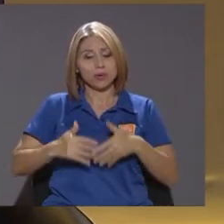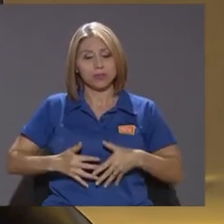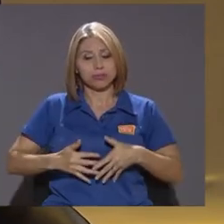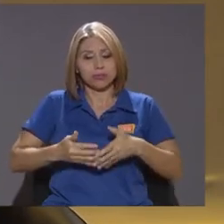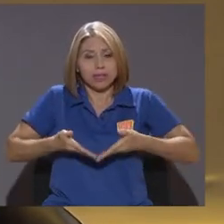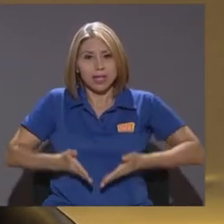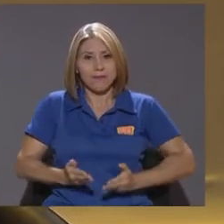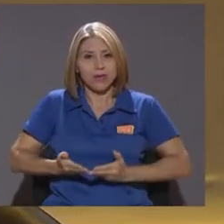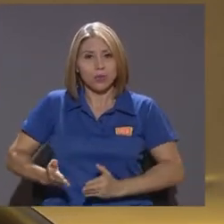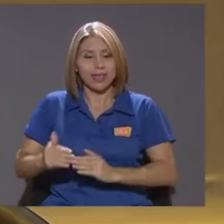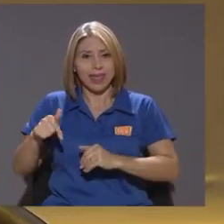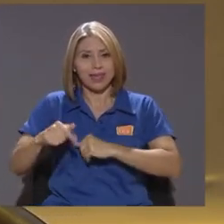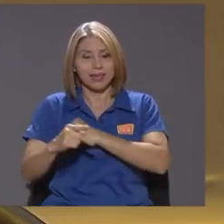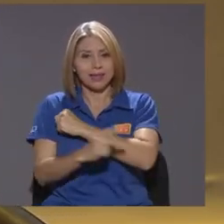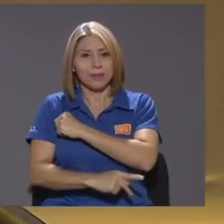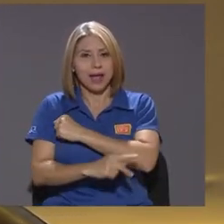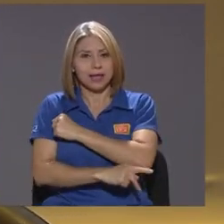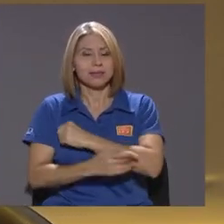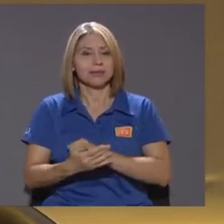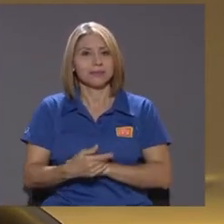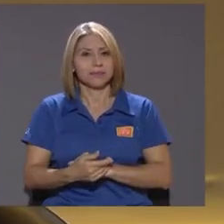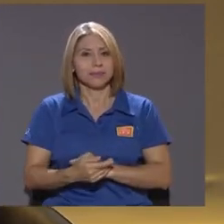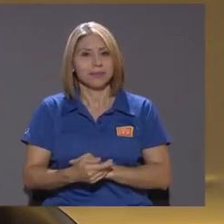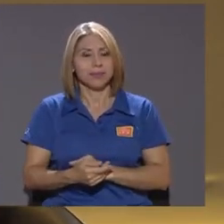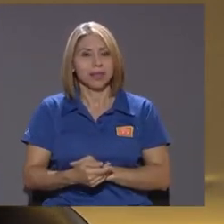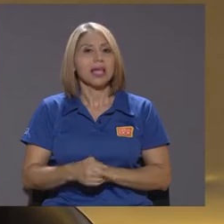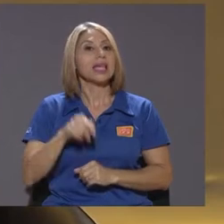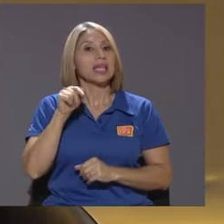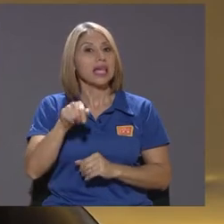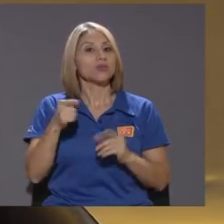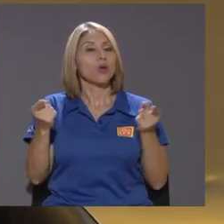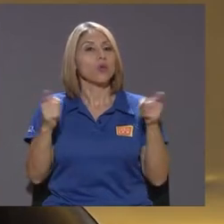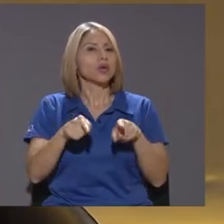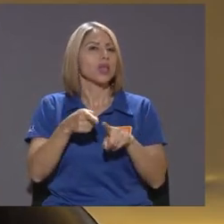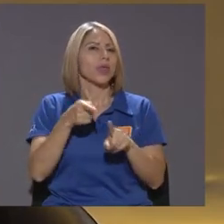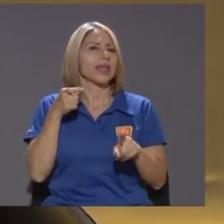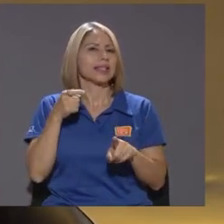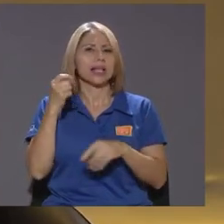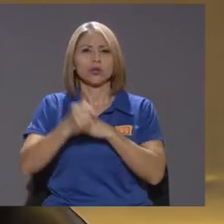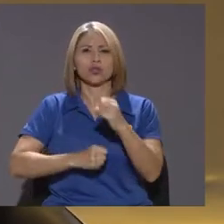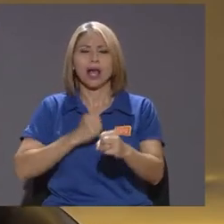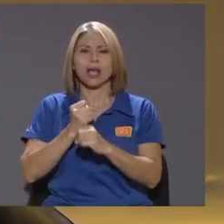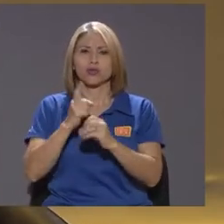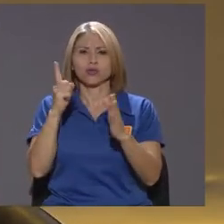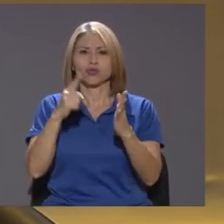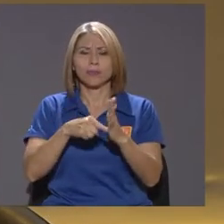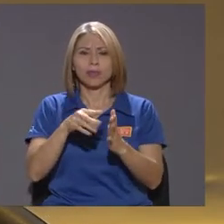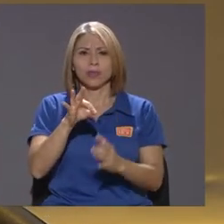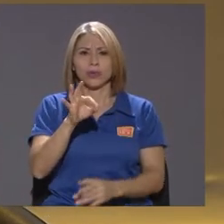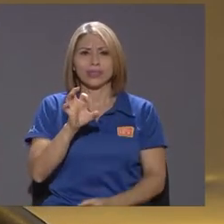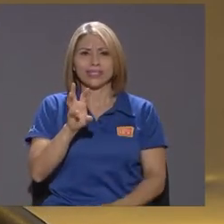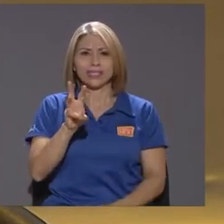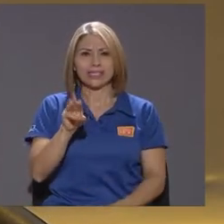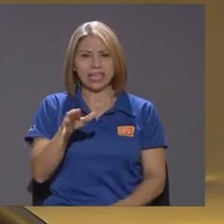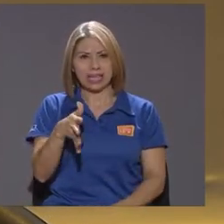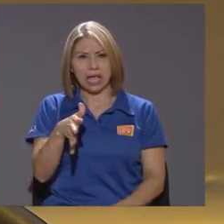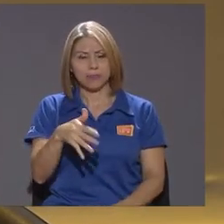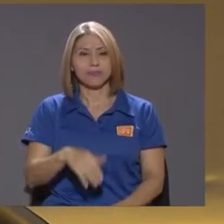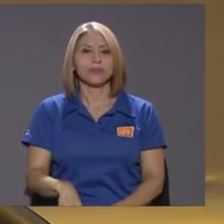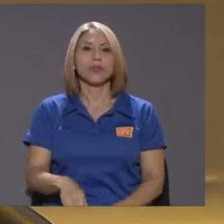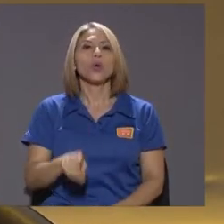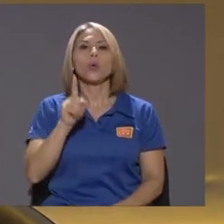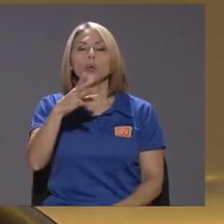y eso ha ocurrido desde más o menos los años 60 y una